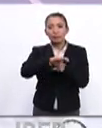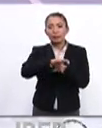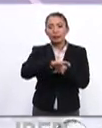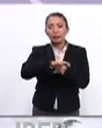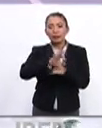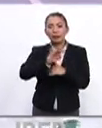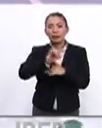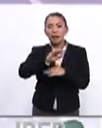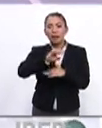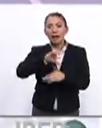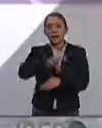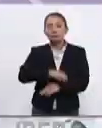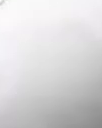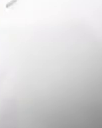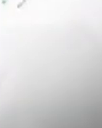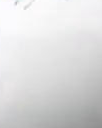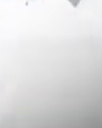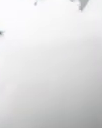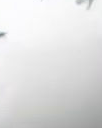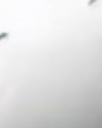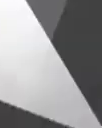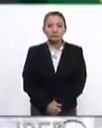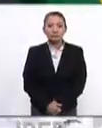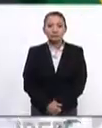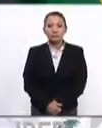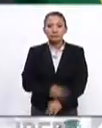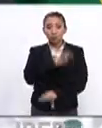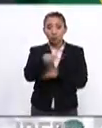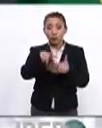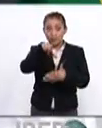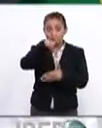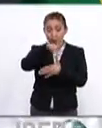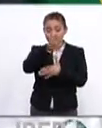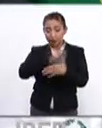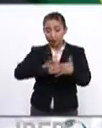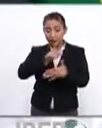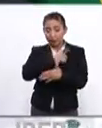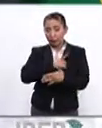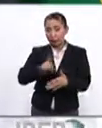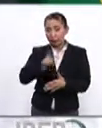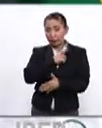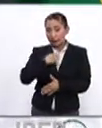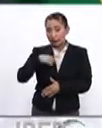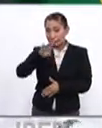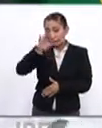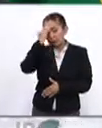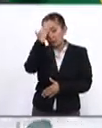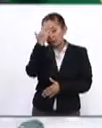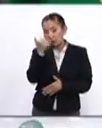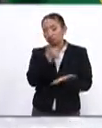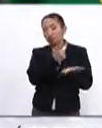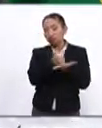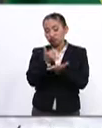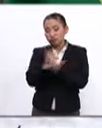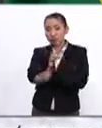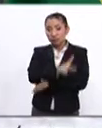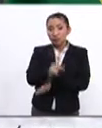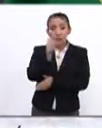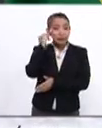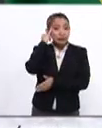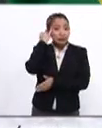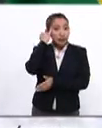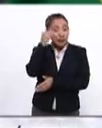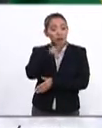Caribe el FILAC en toda América Latina tenemos que reconocer la contribución que los pueblos